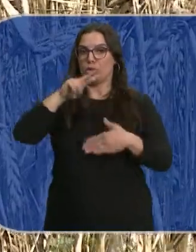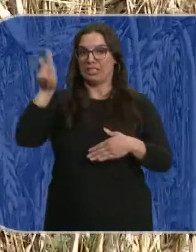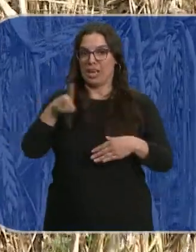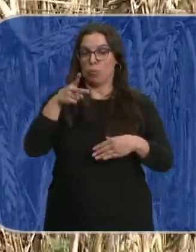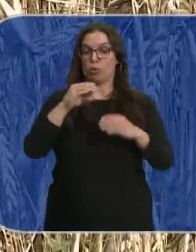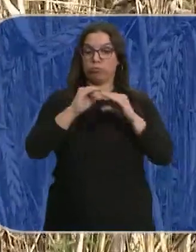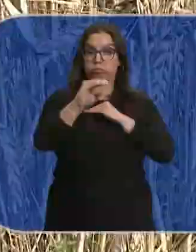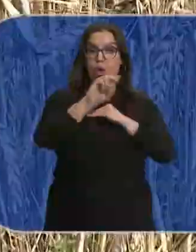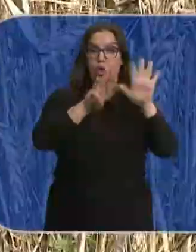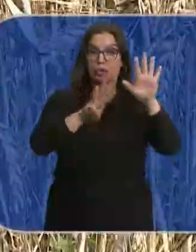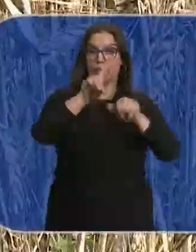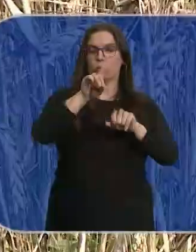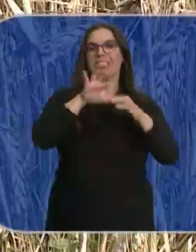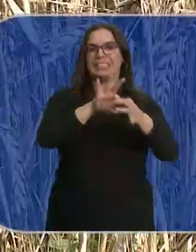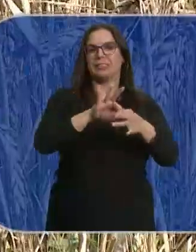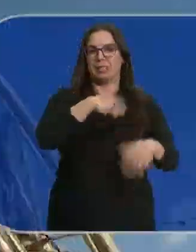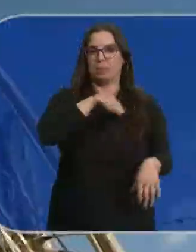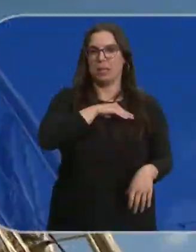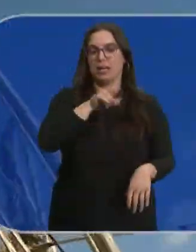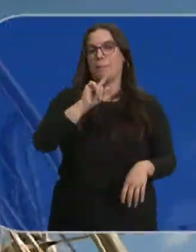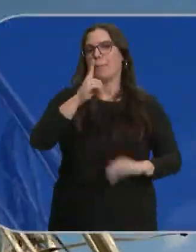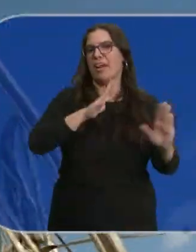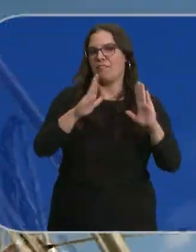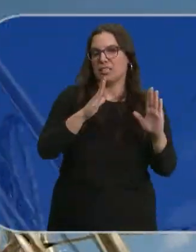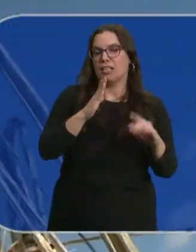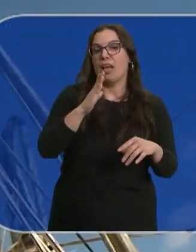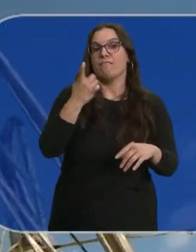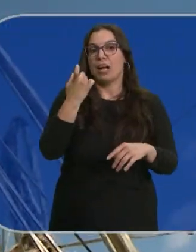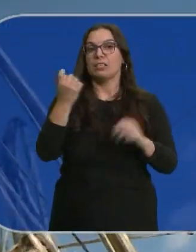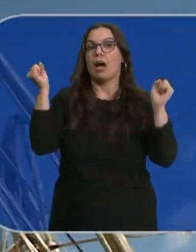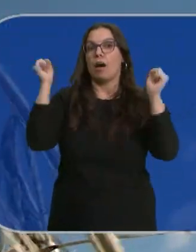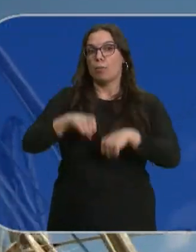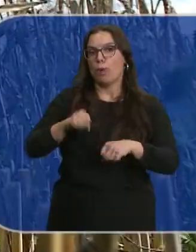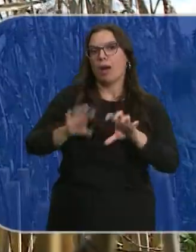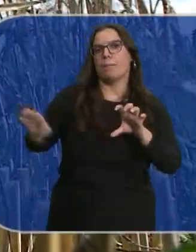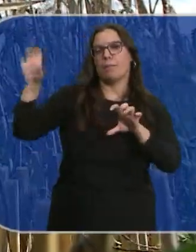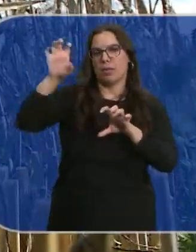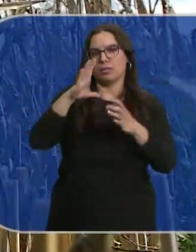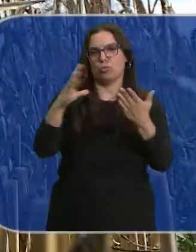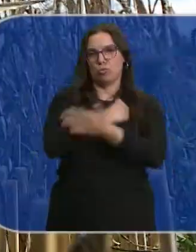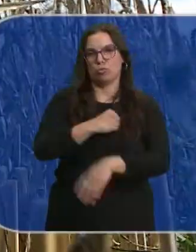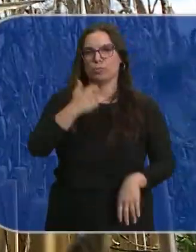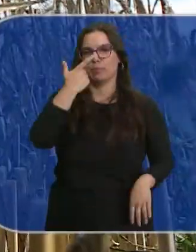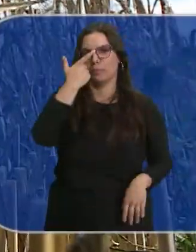euros, de los que 81 serán para España. Se trata de una primera fase. Falta su aprobación por los Estados miembros.